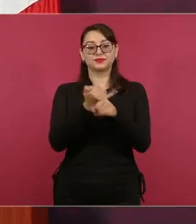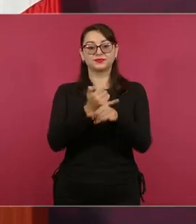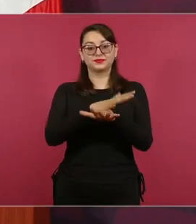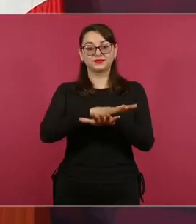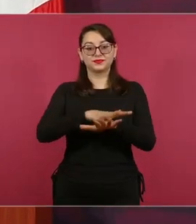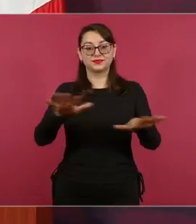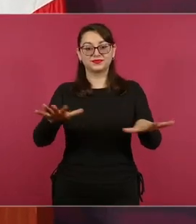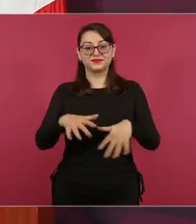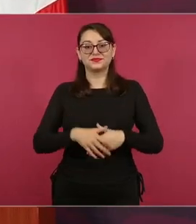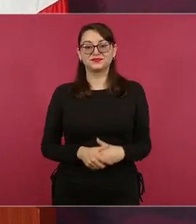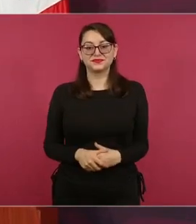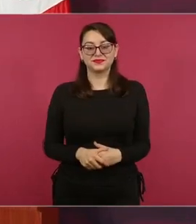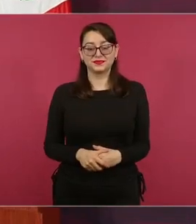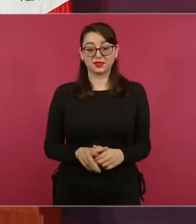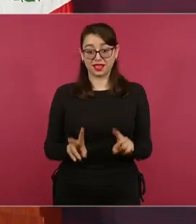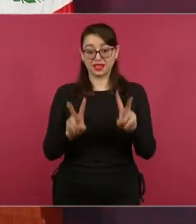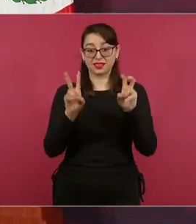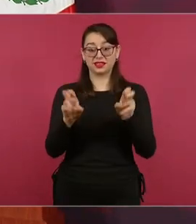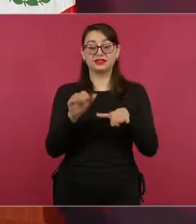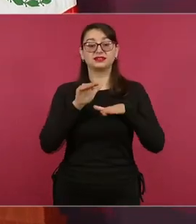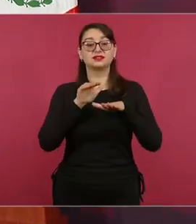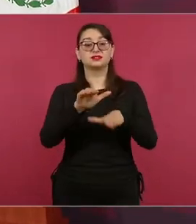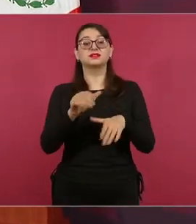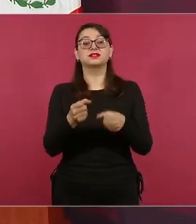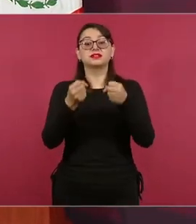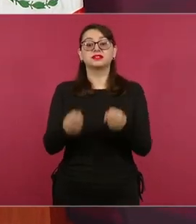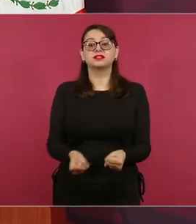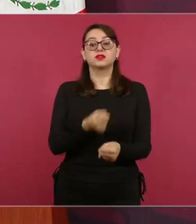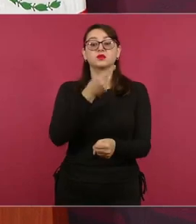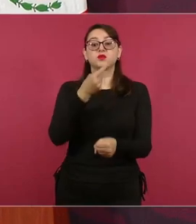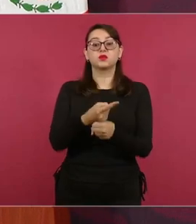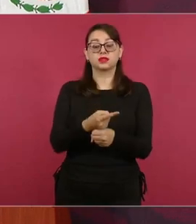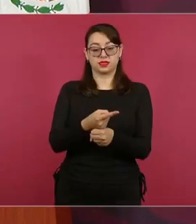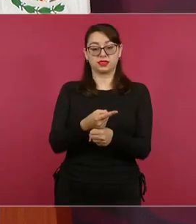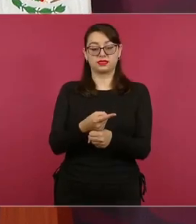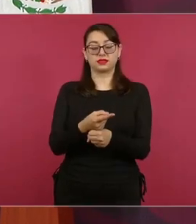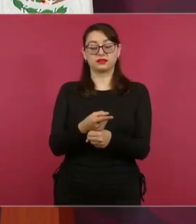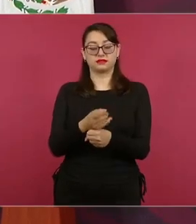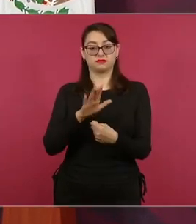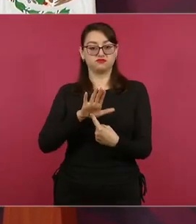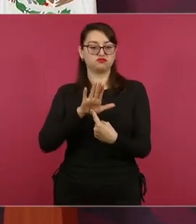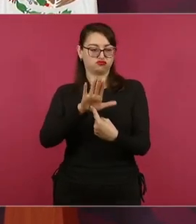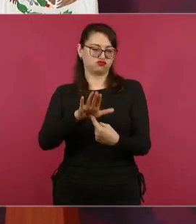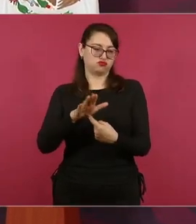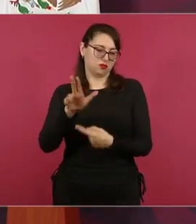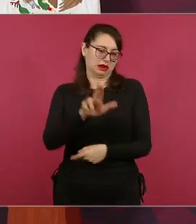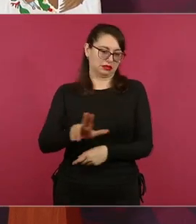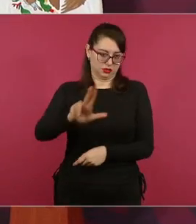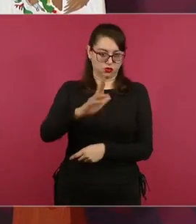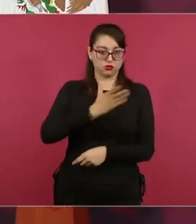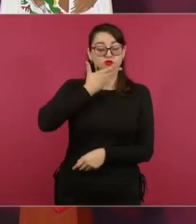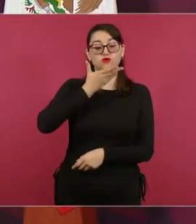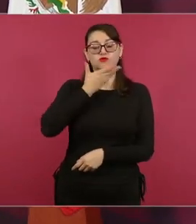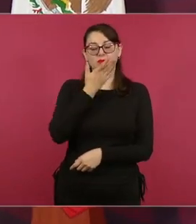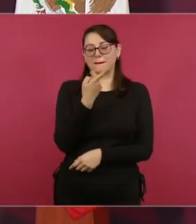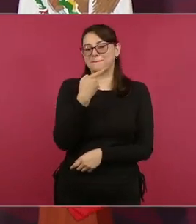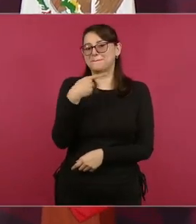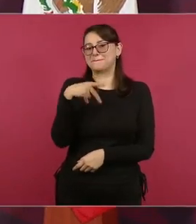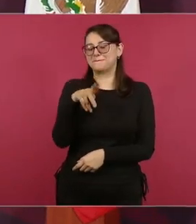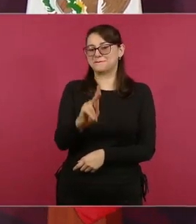pero por la situación de Acapulco, de Guerrero,